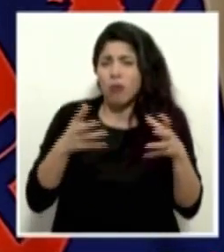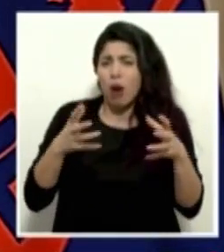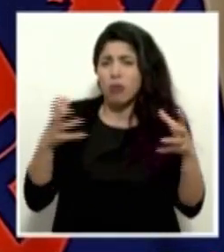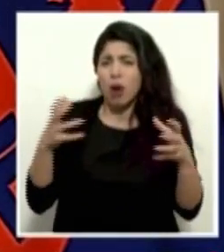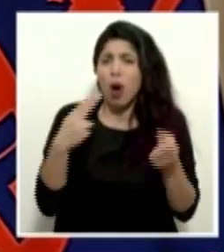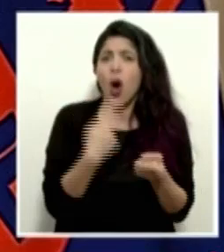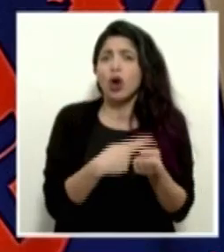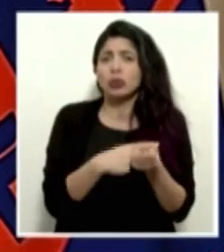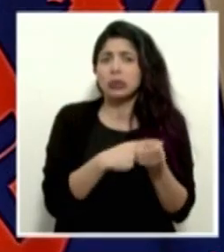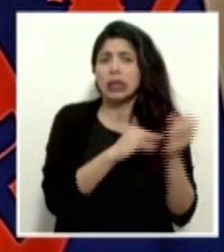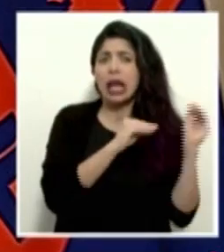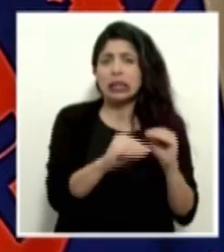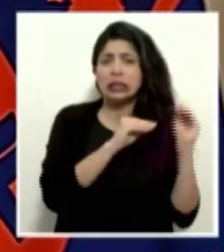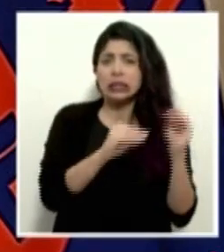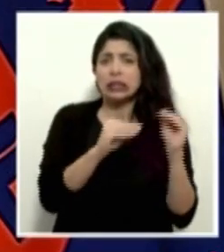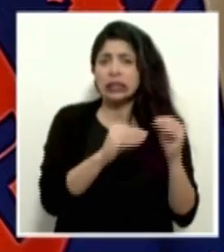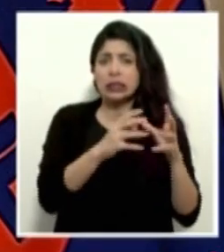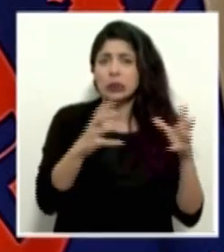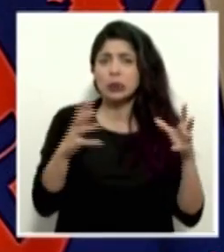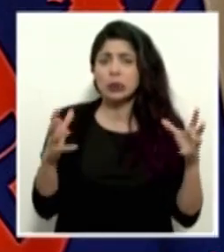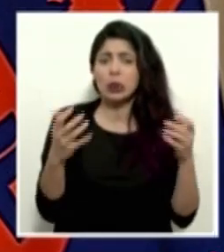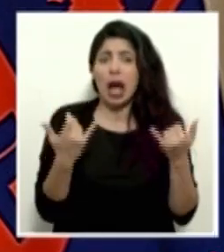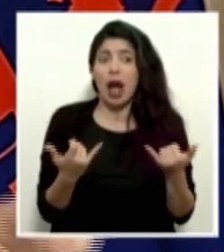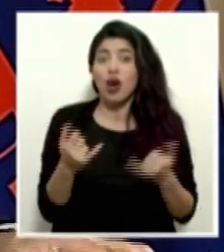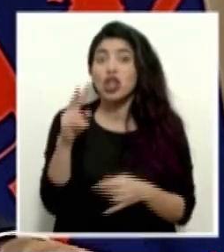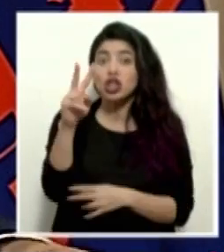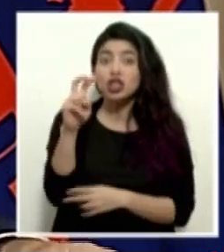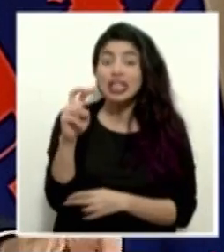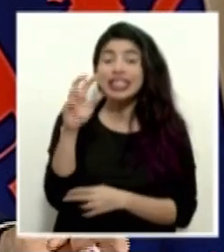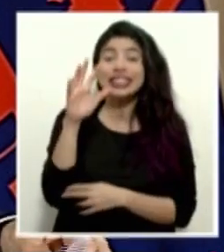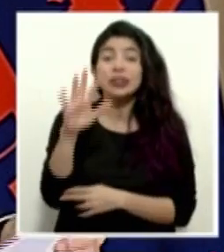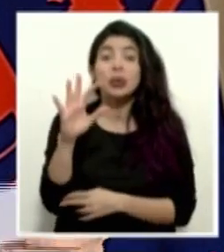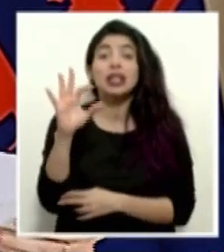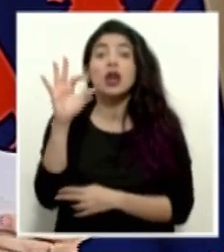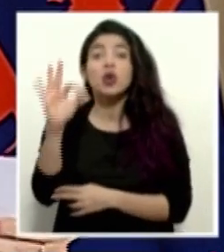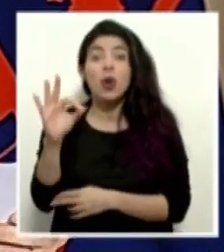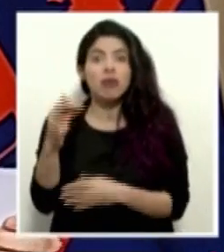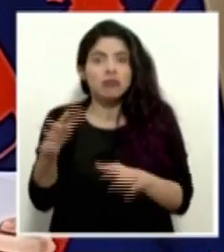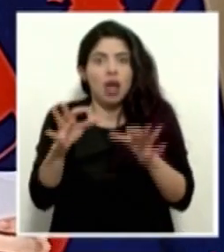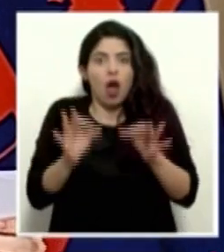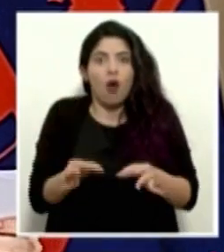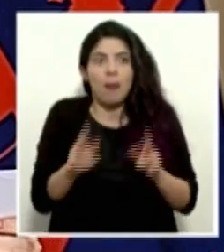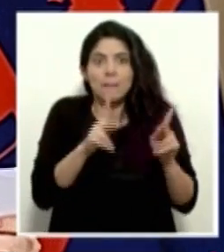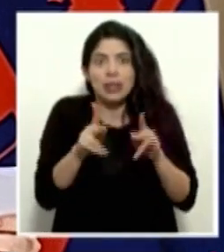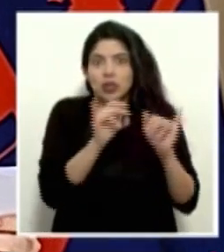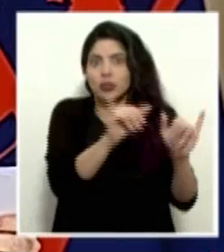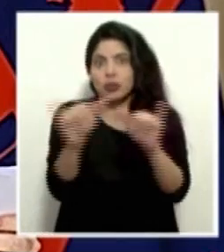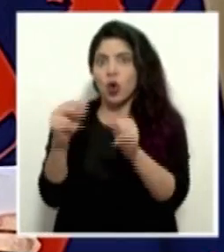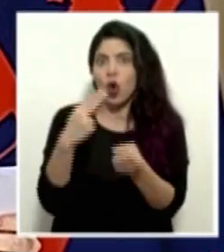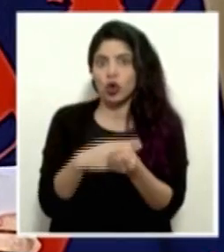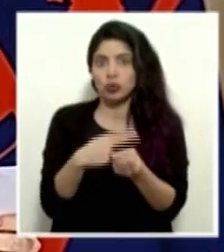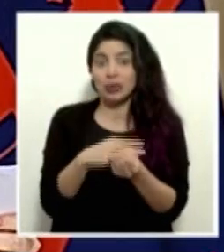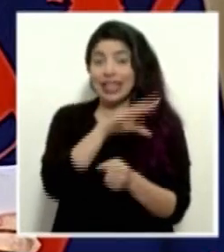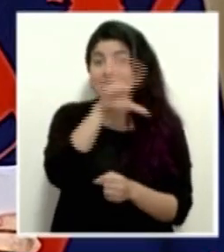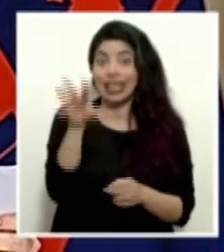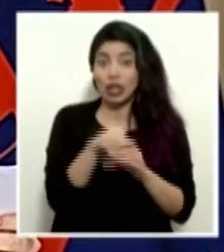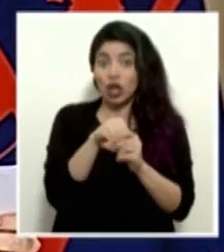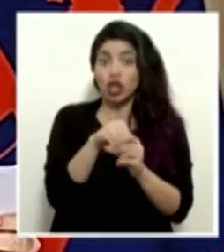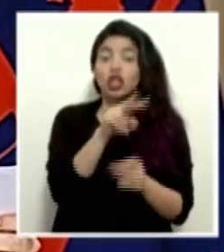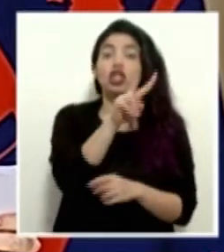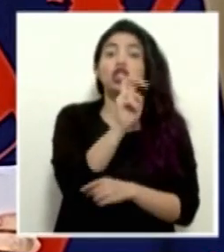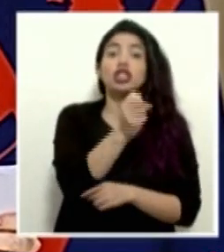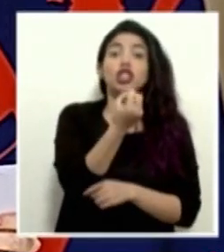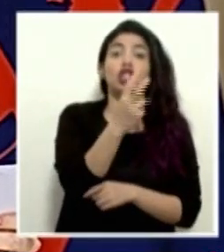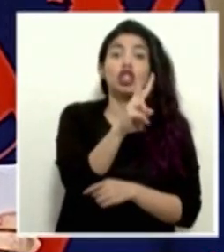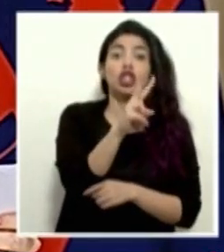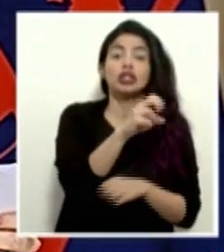en hospitalización. Estamos hablando de 259 confirmados en hospitalización, de los cuales 212